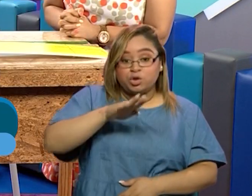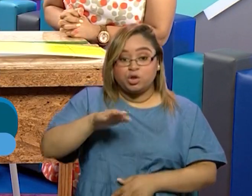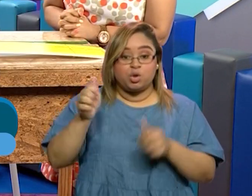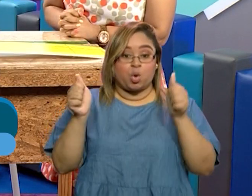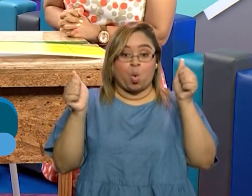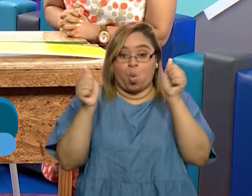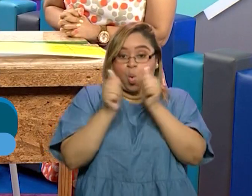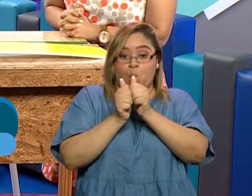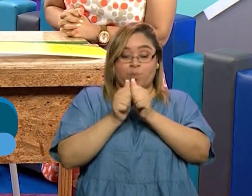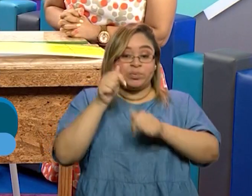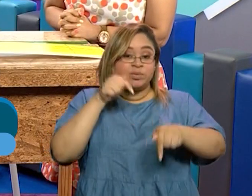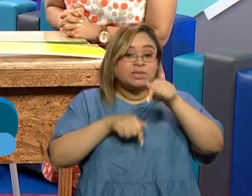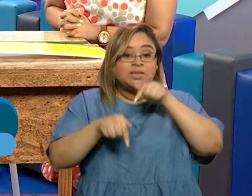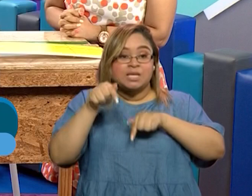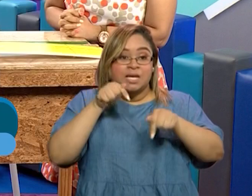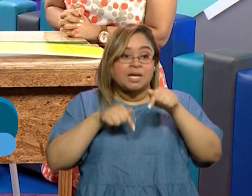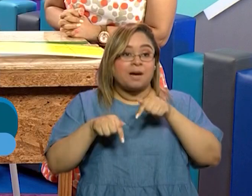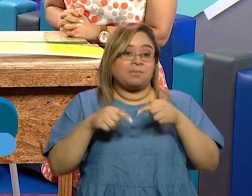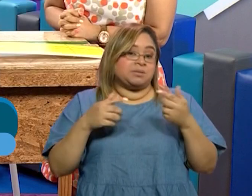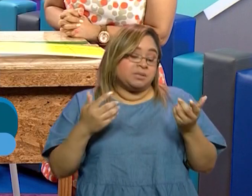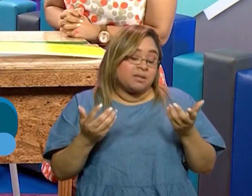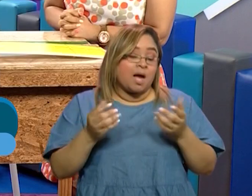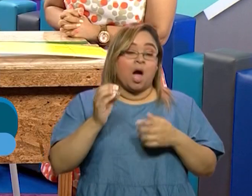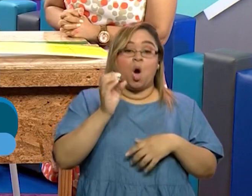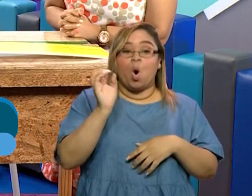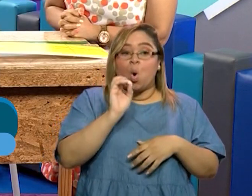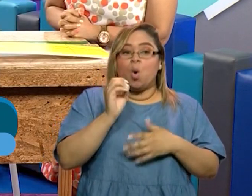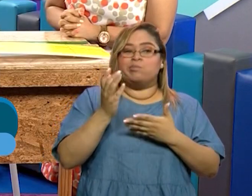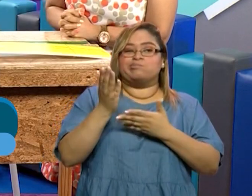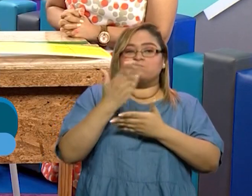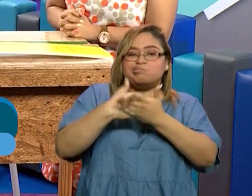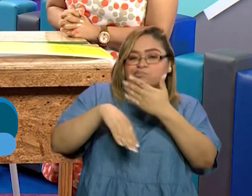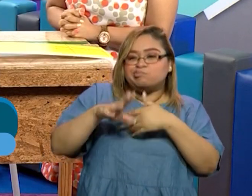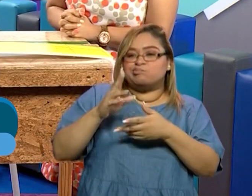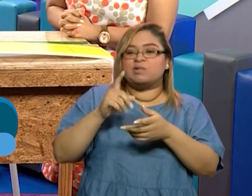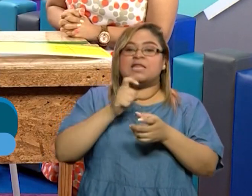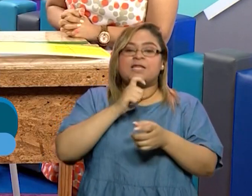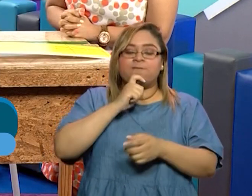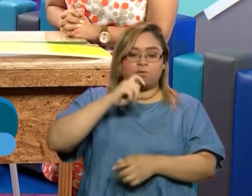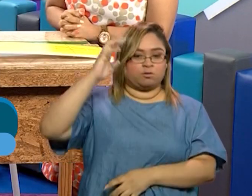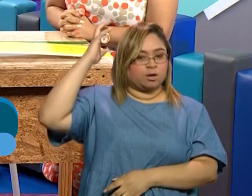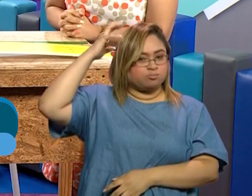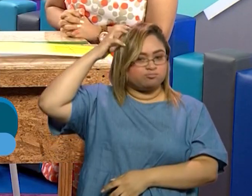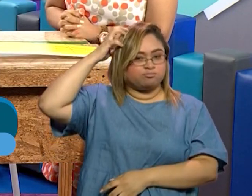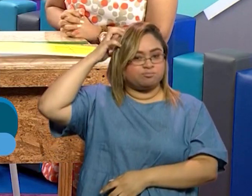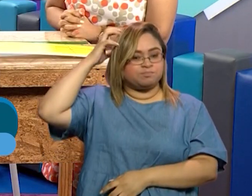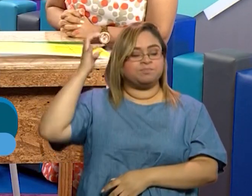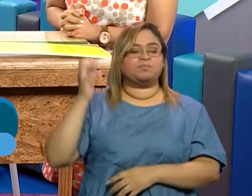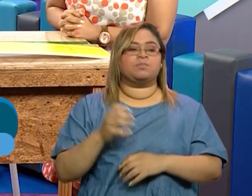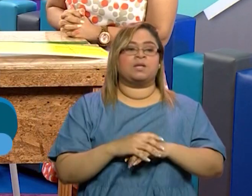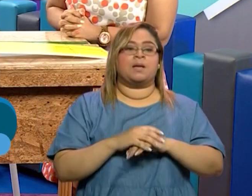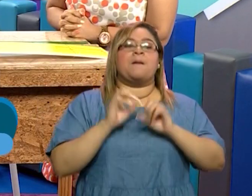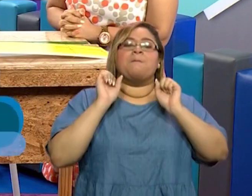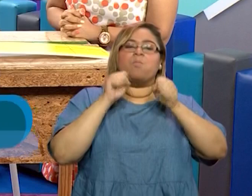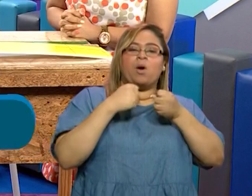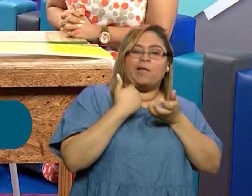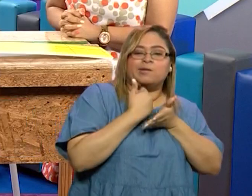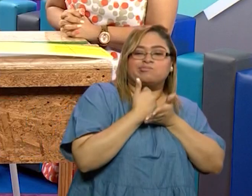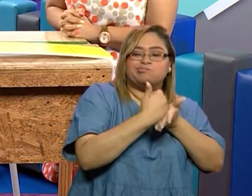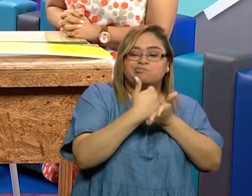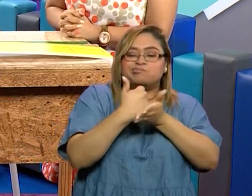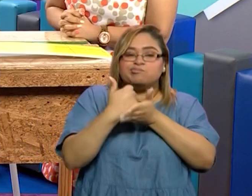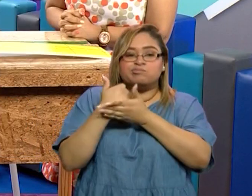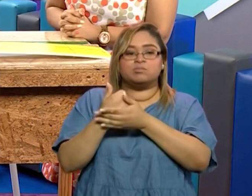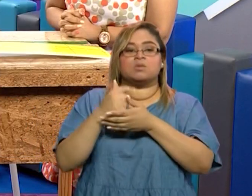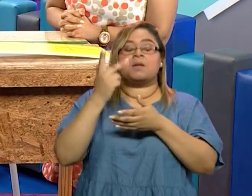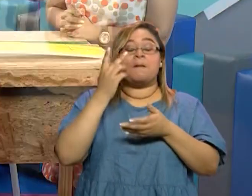¿verdad? Nuestros chicos con cualquier tipo de trastorno neurológico, le permitan, entonces, por medio de estas